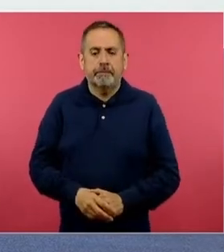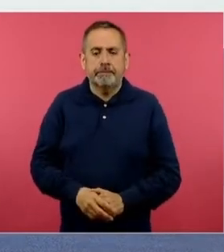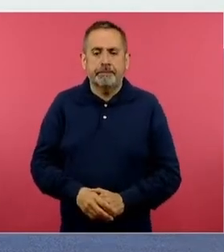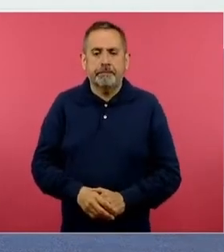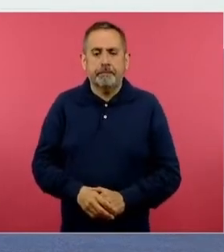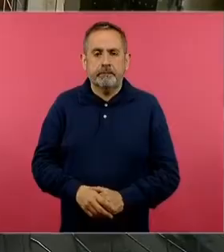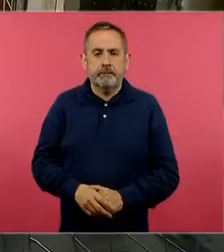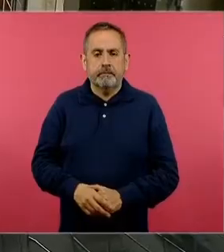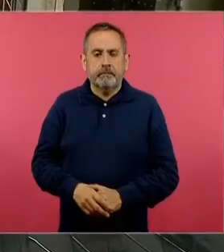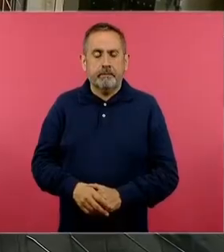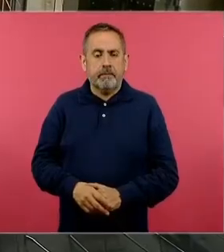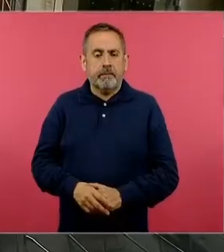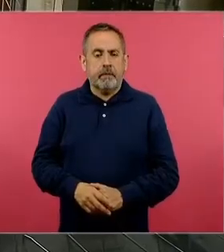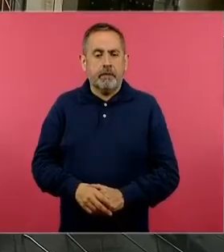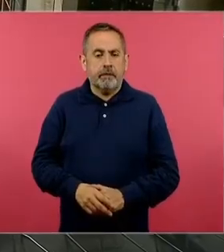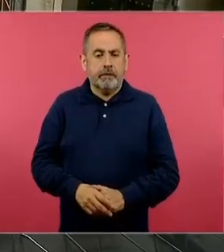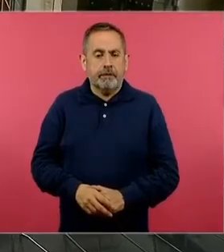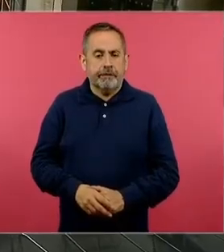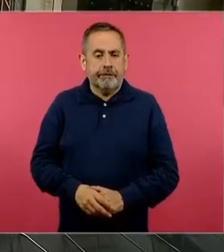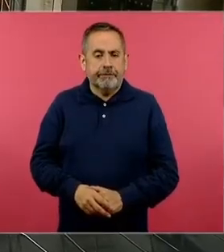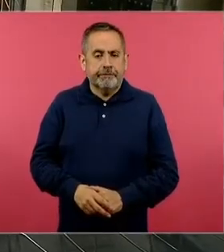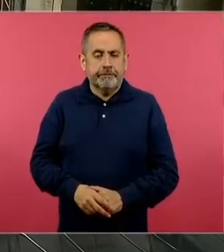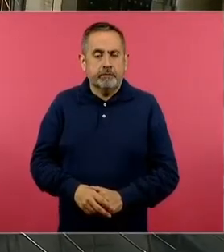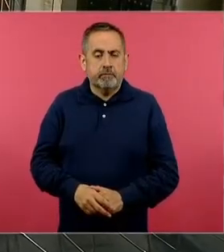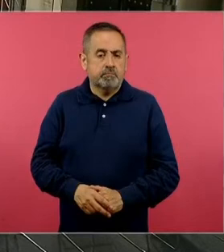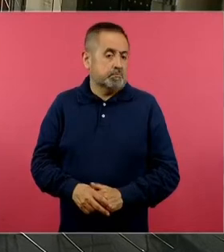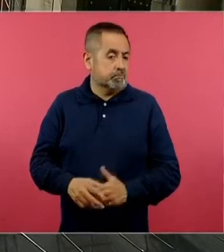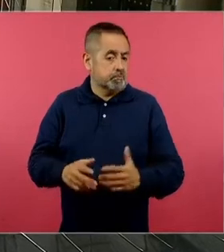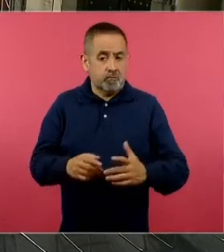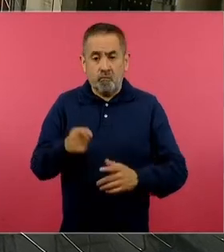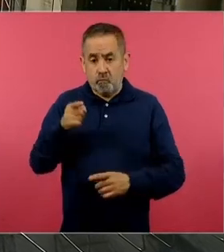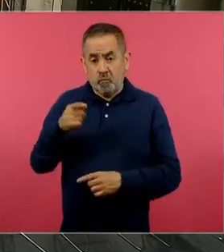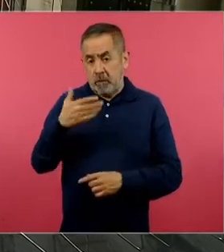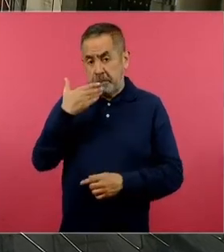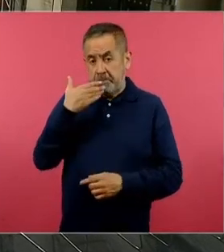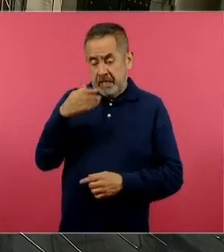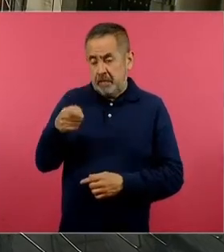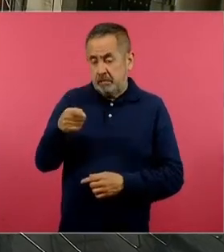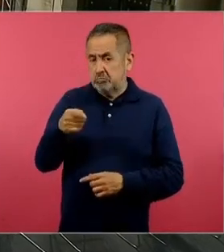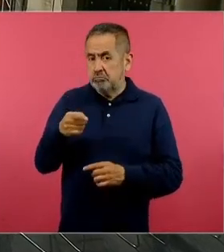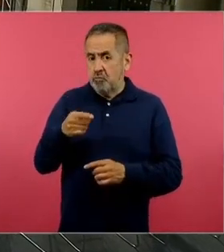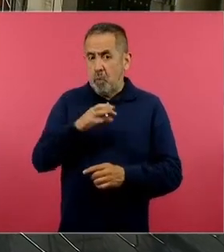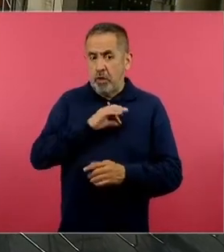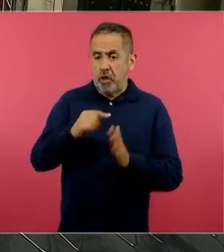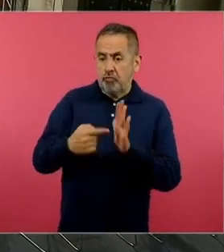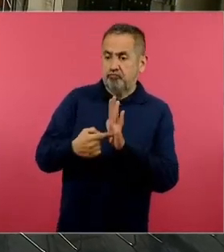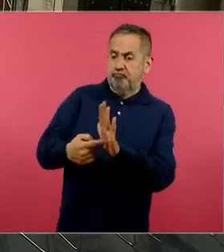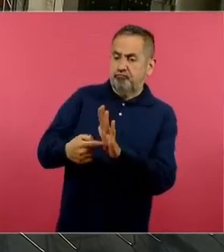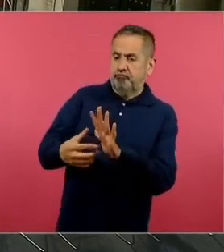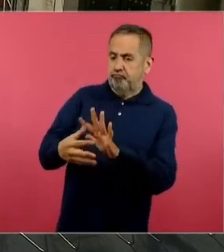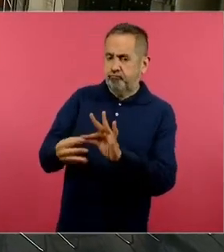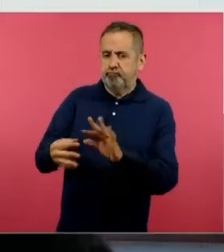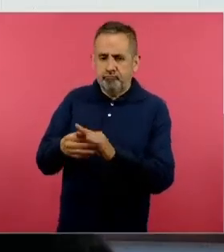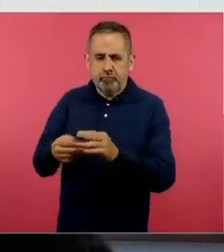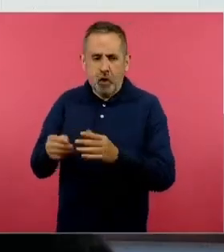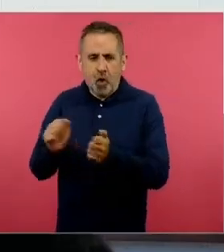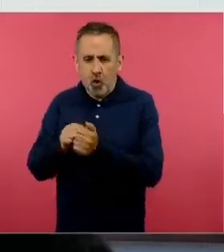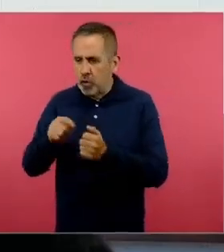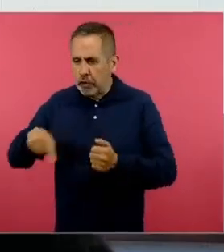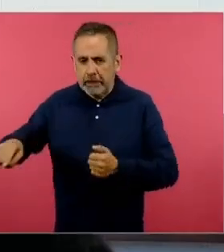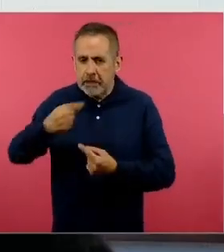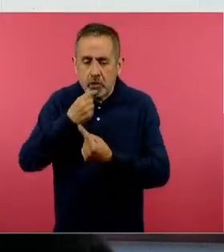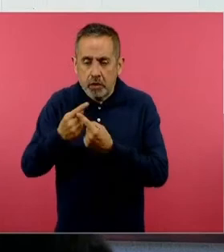Y bueno, uno de los resultados muy en específico, o que podemos nosotros trabajar en la libreta del niño,